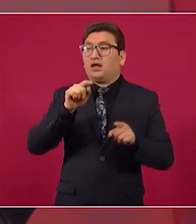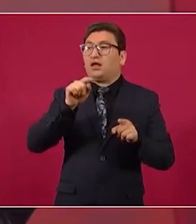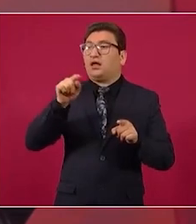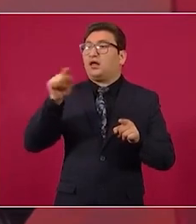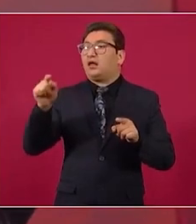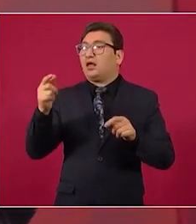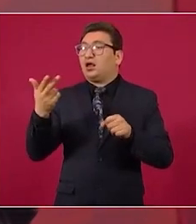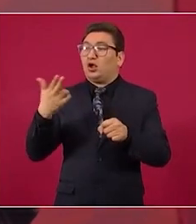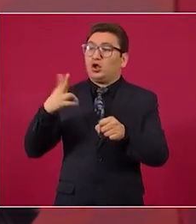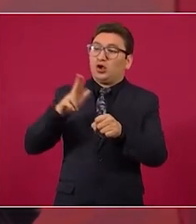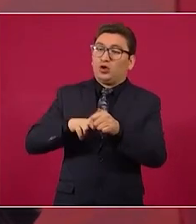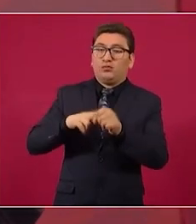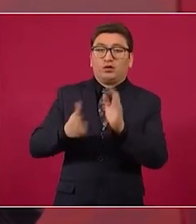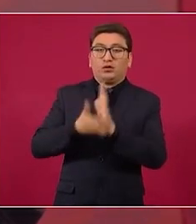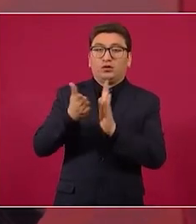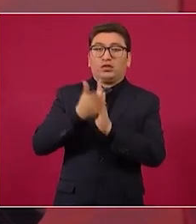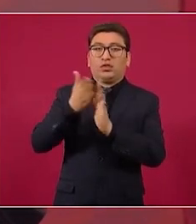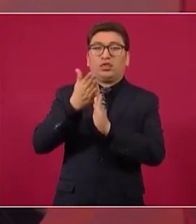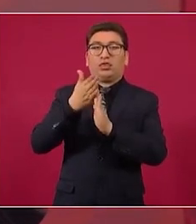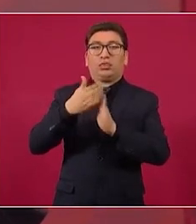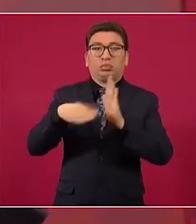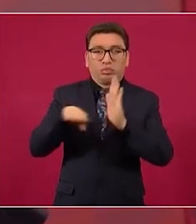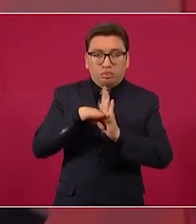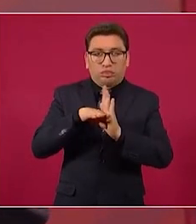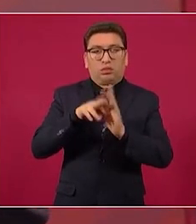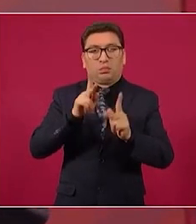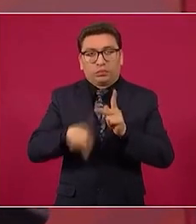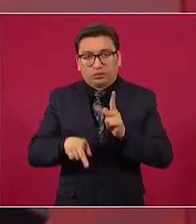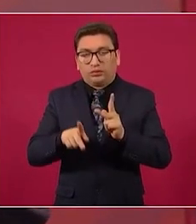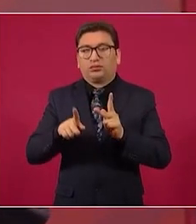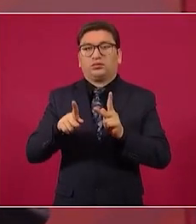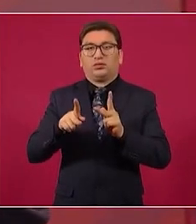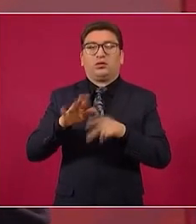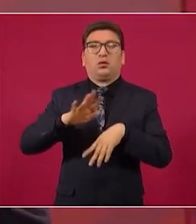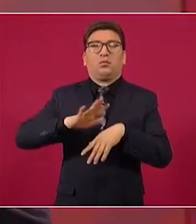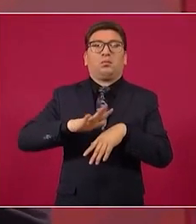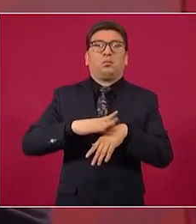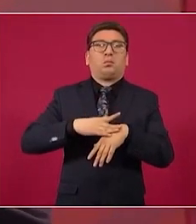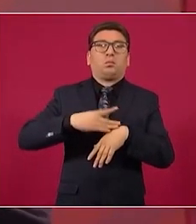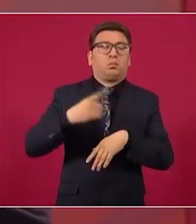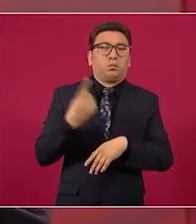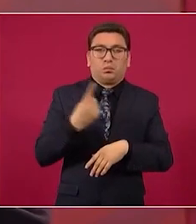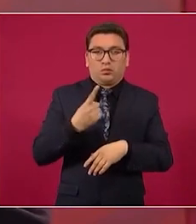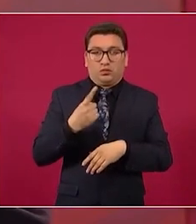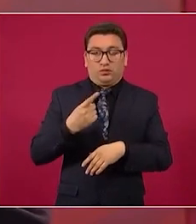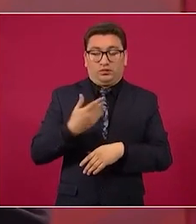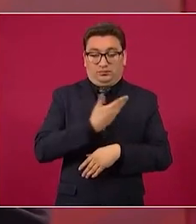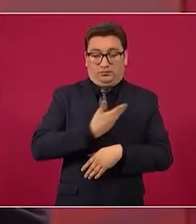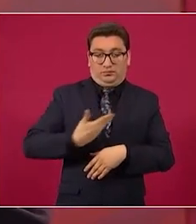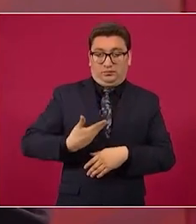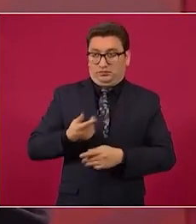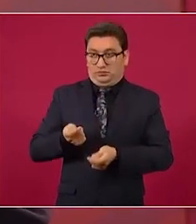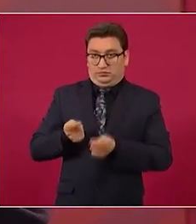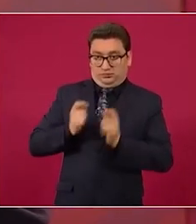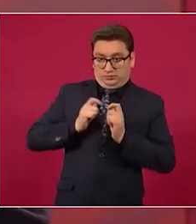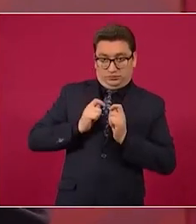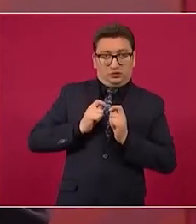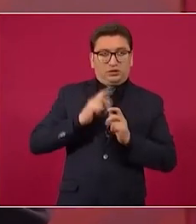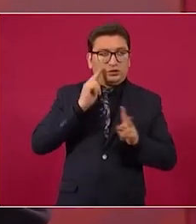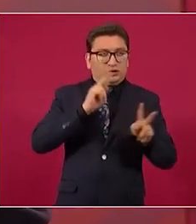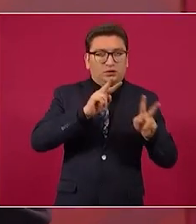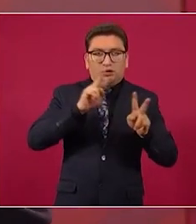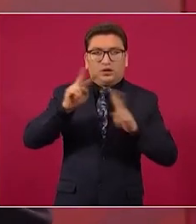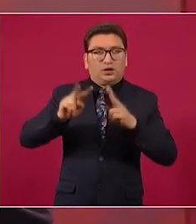inconclusos porque le damos un tiradero de